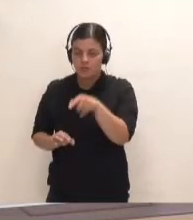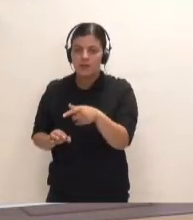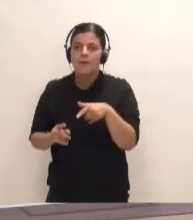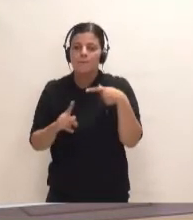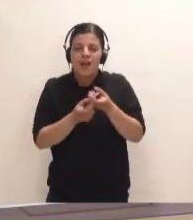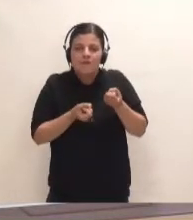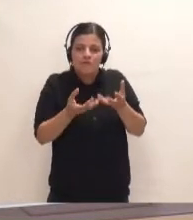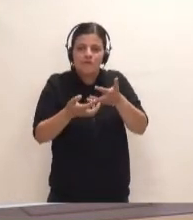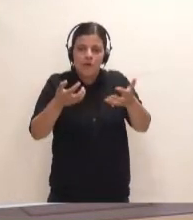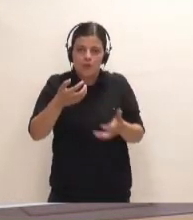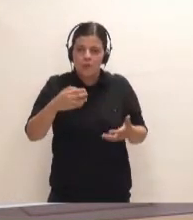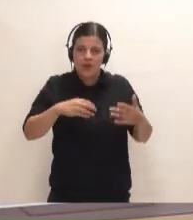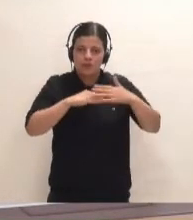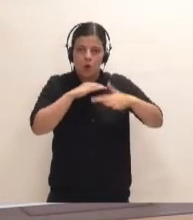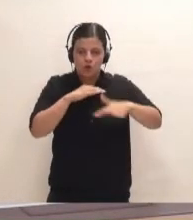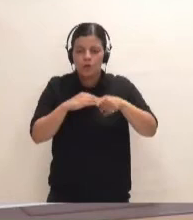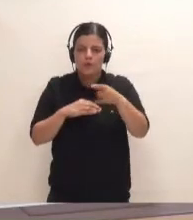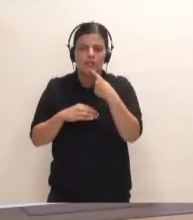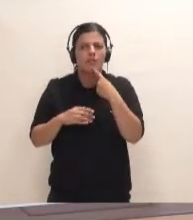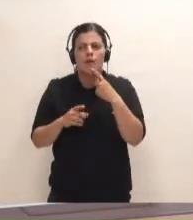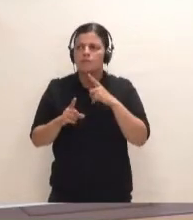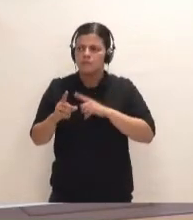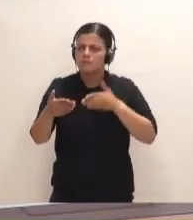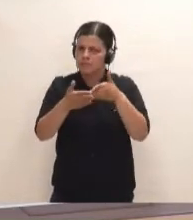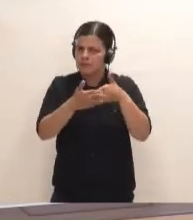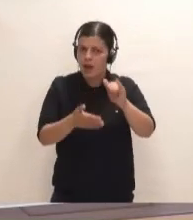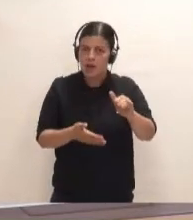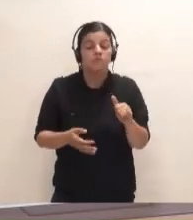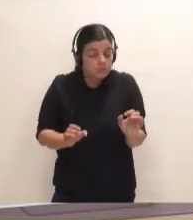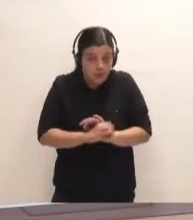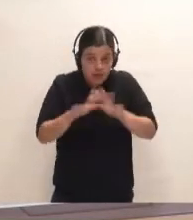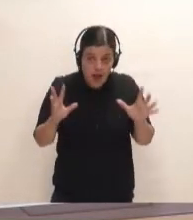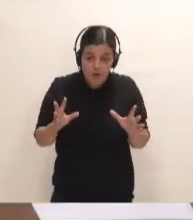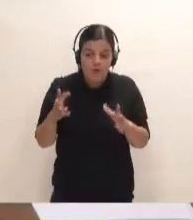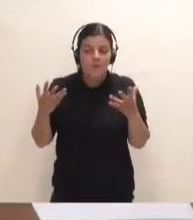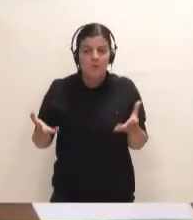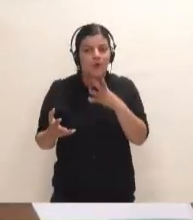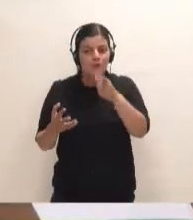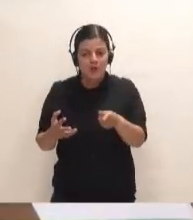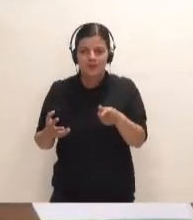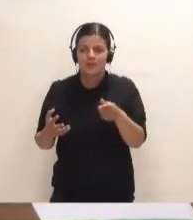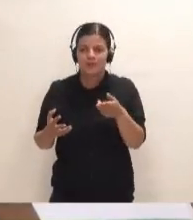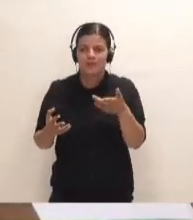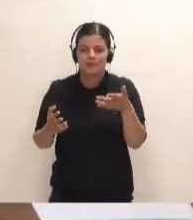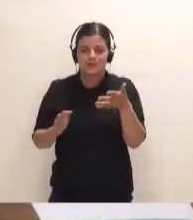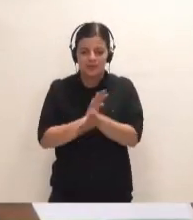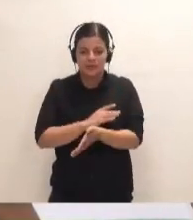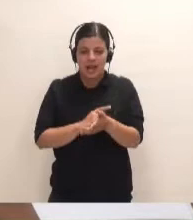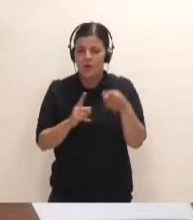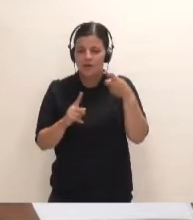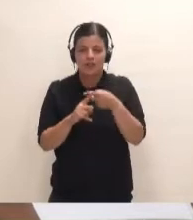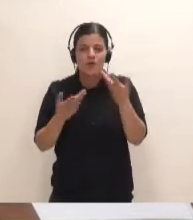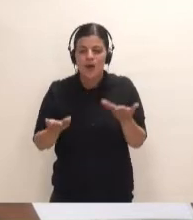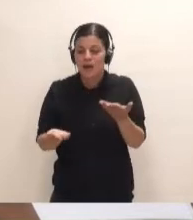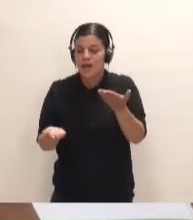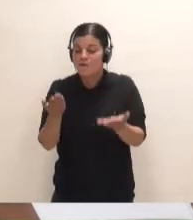costa preceptivo que usted hace referencia, que tiene una serie de pegas, claro que las tiene, pero precisamente es que de lo que se trata es de evaluar